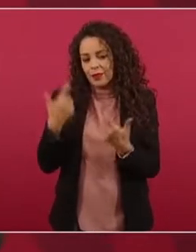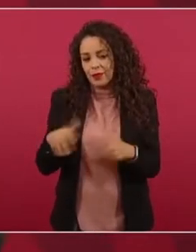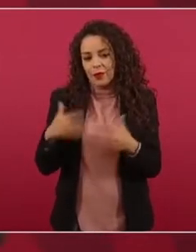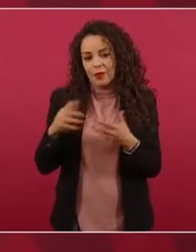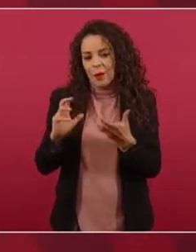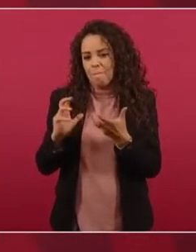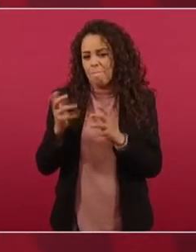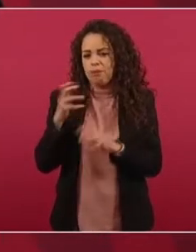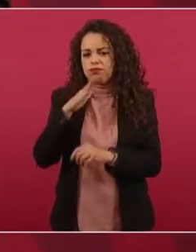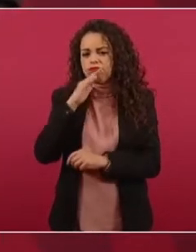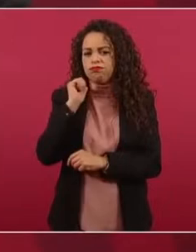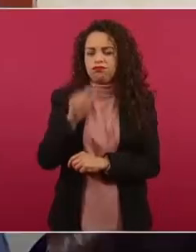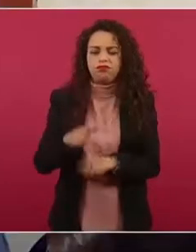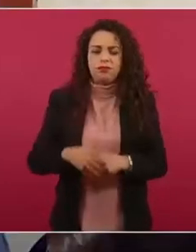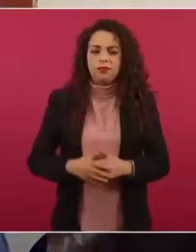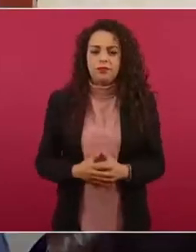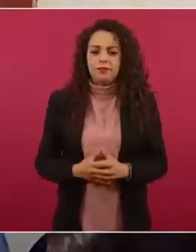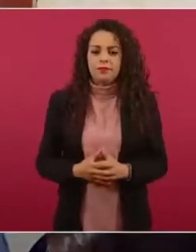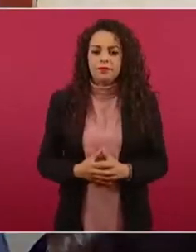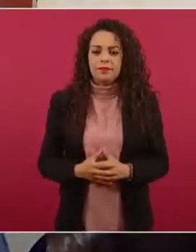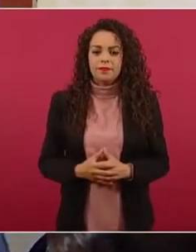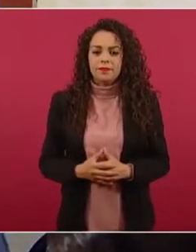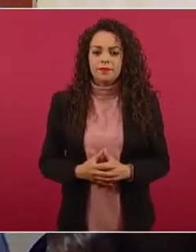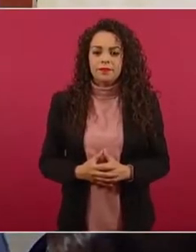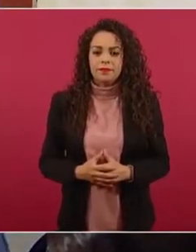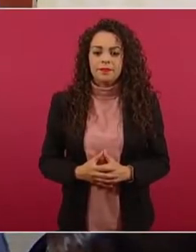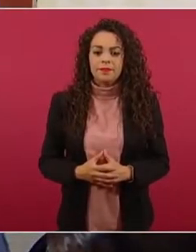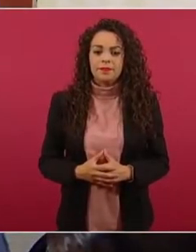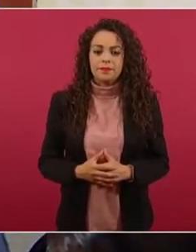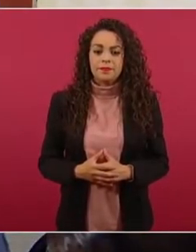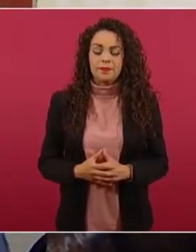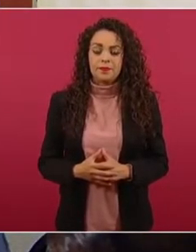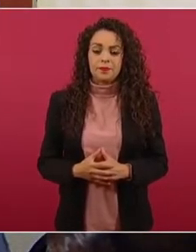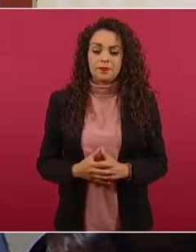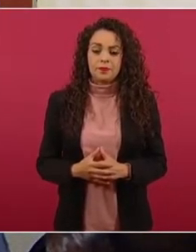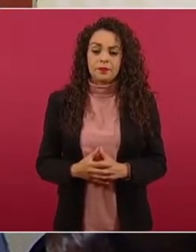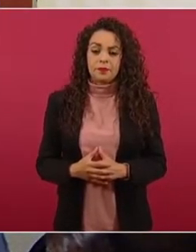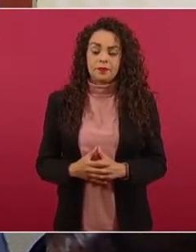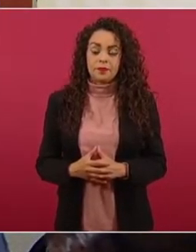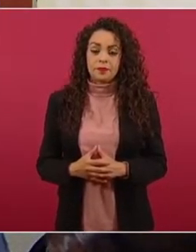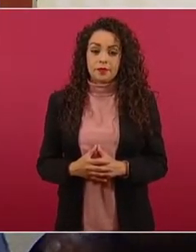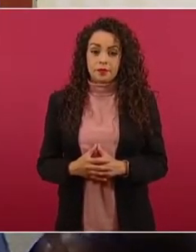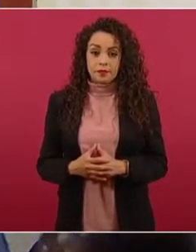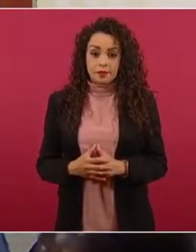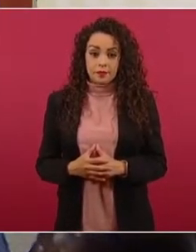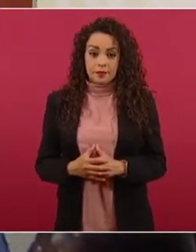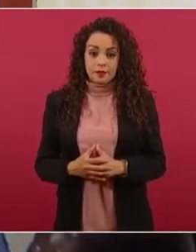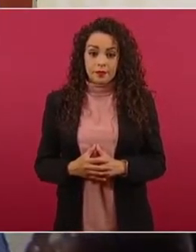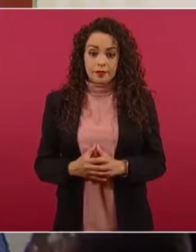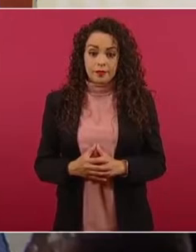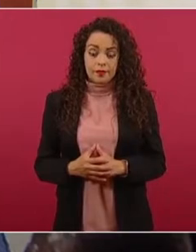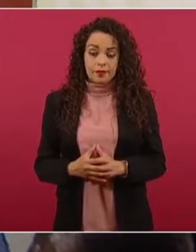absurdo puede